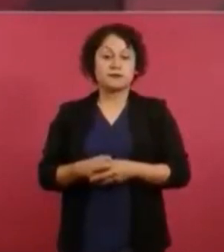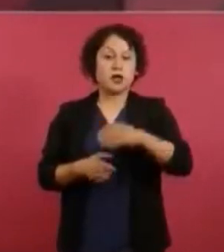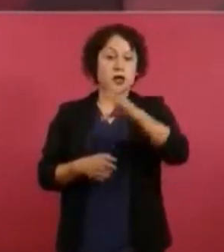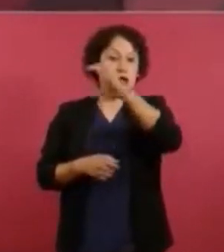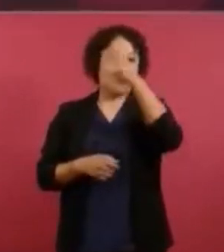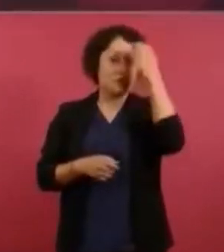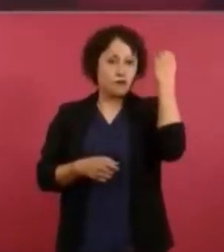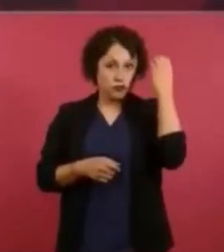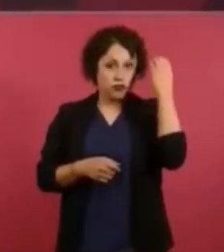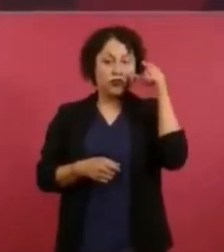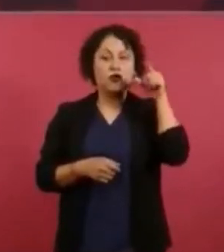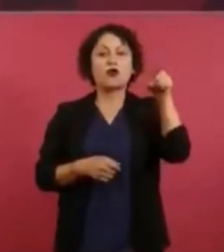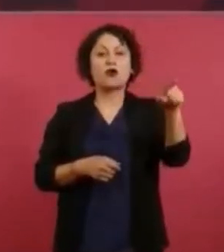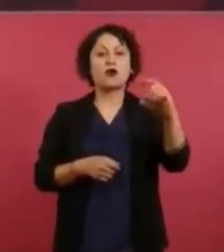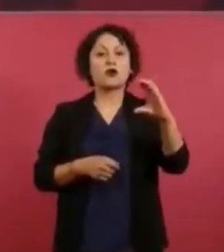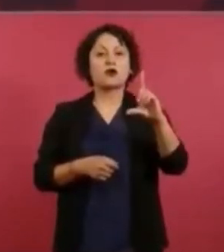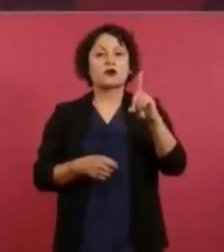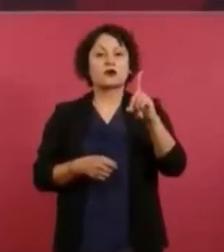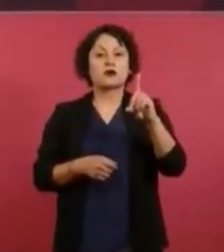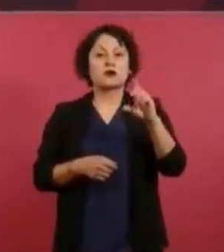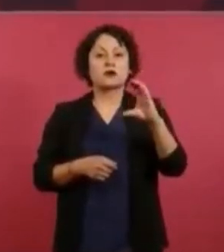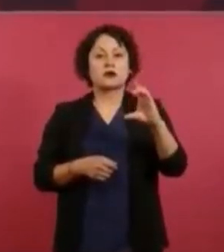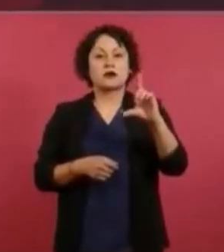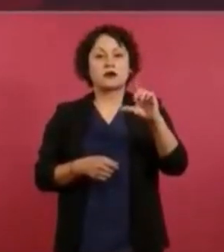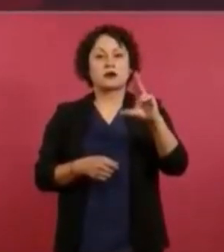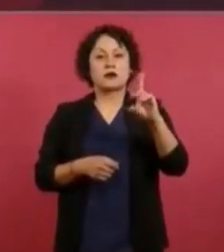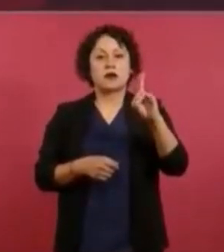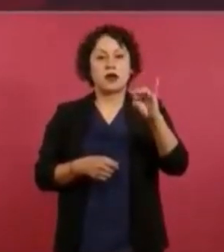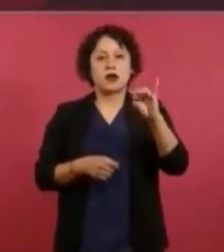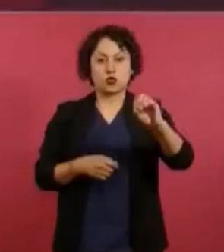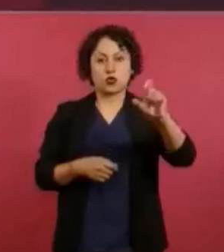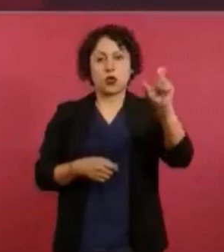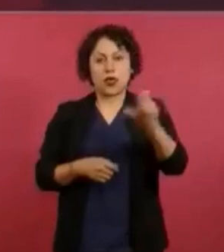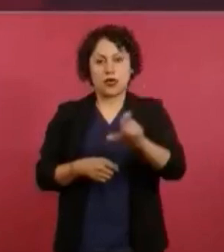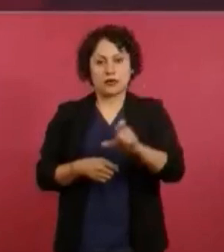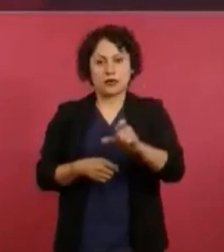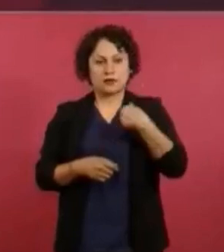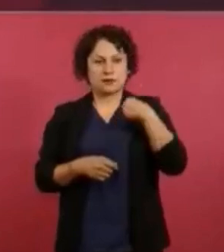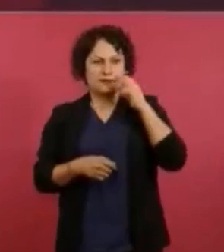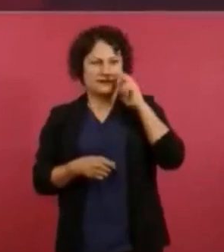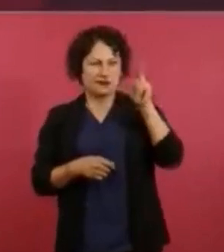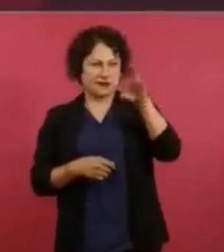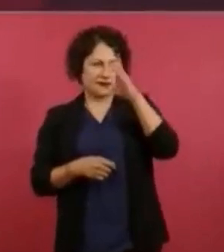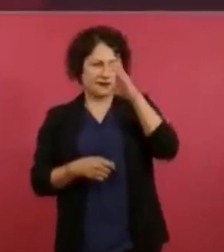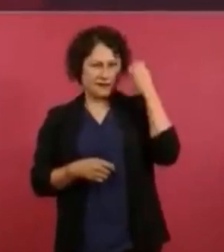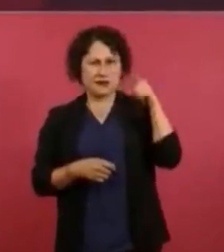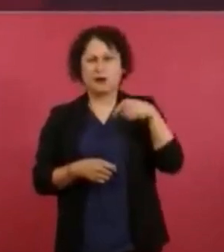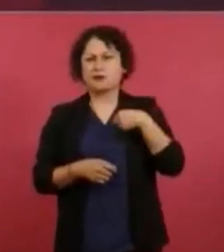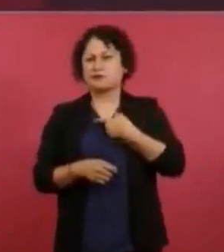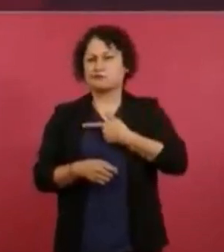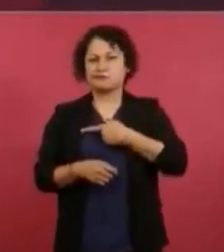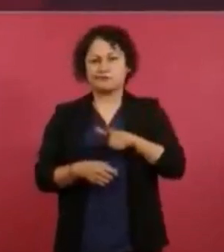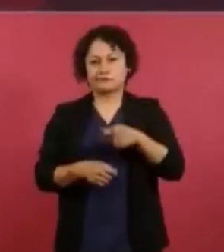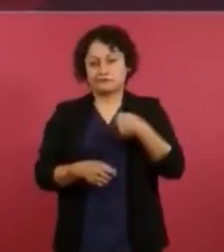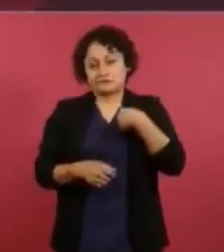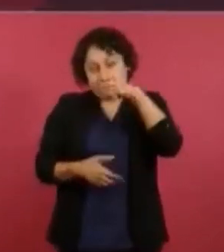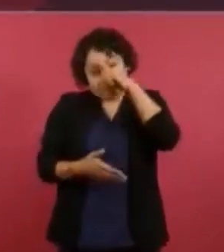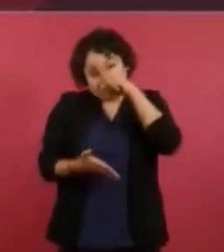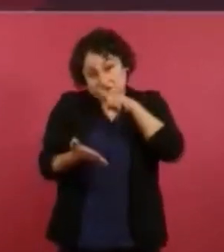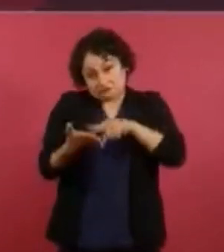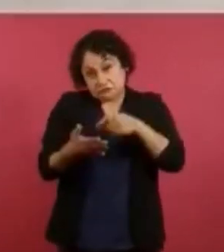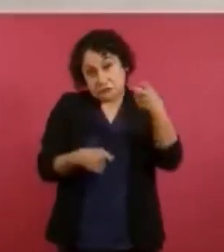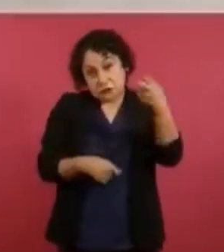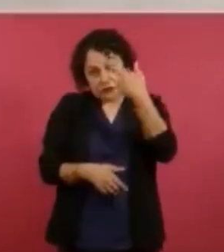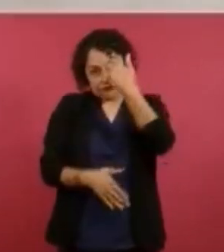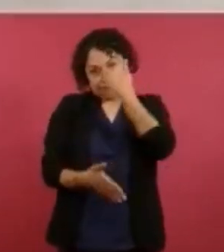González, papá. Creo que eso no se debe de hacer, porque